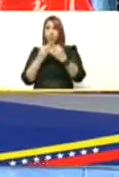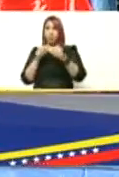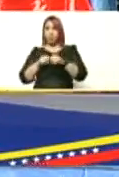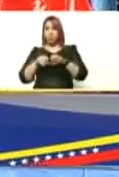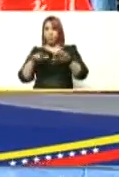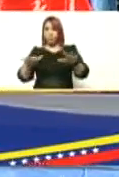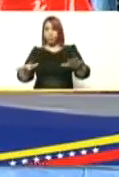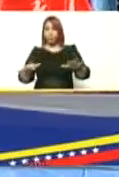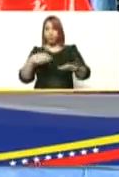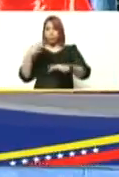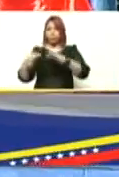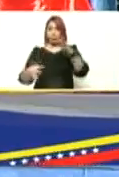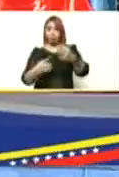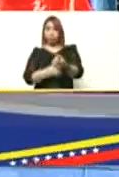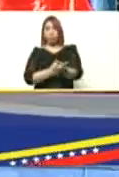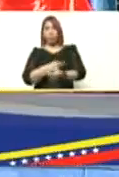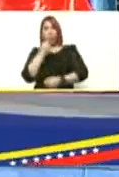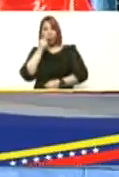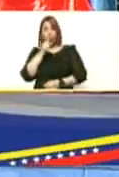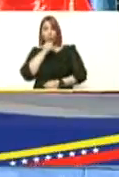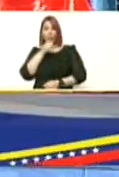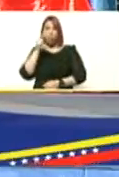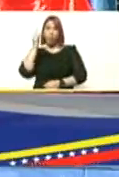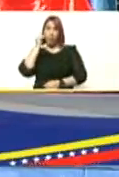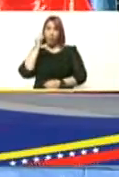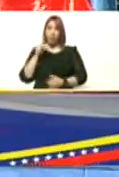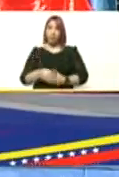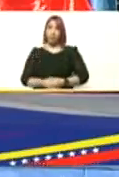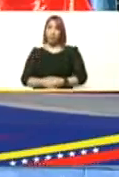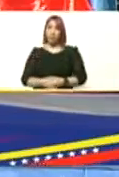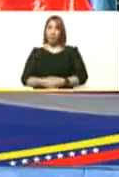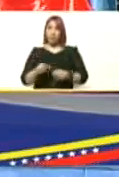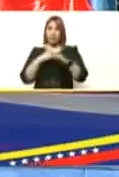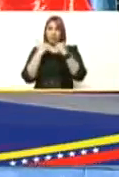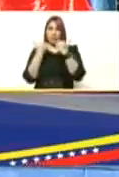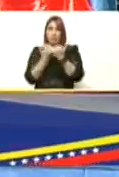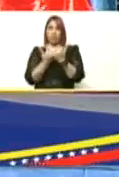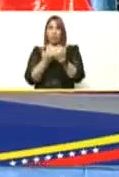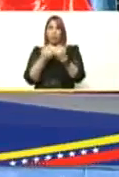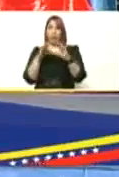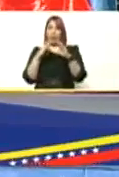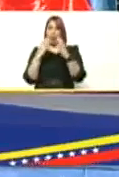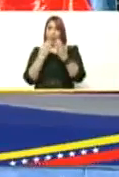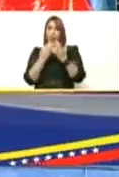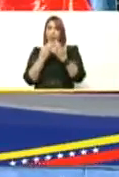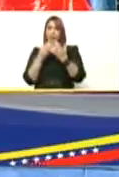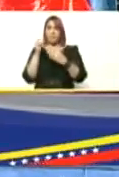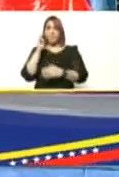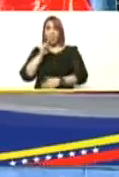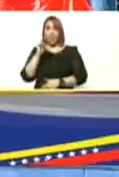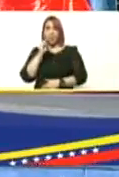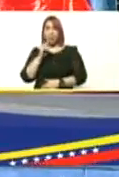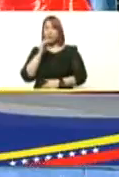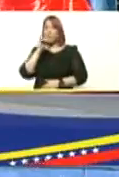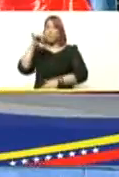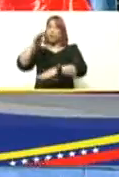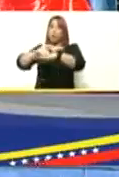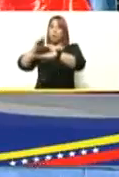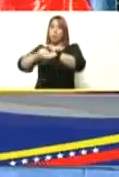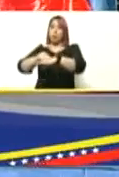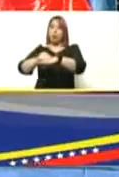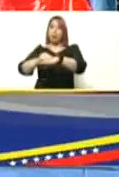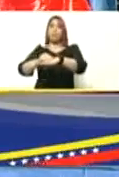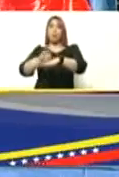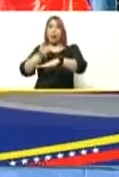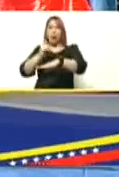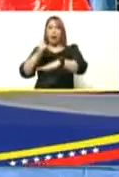los hermanos a las abuelas para no contagiar en el salón de clase a la maestra inmediatamente informar que hay un malestar para realizar las pruebas de